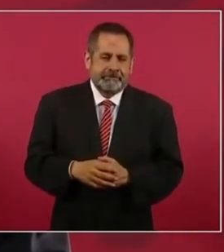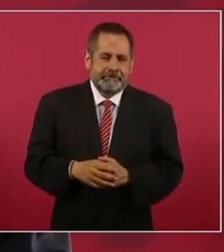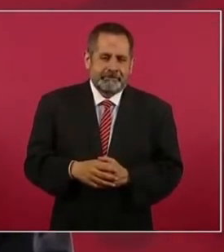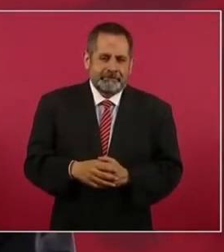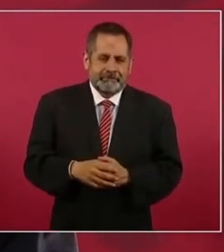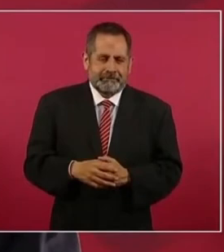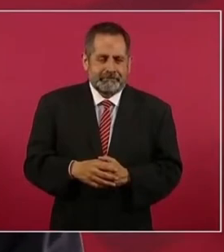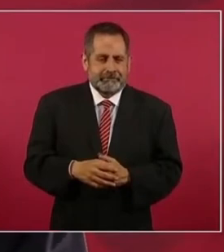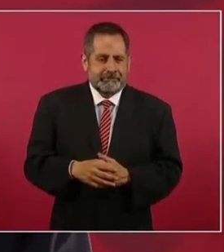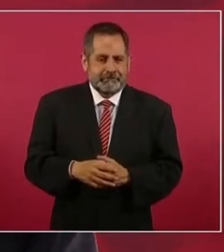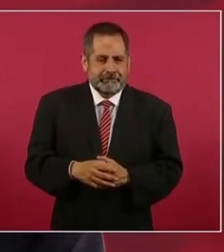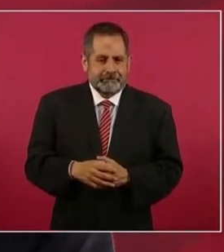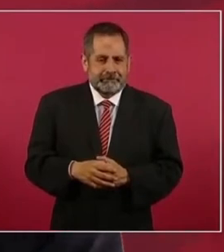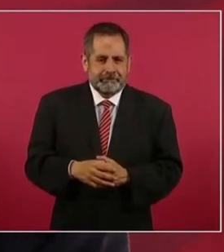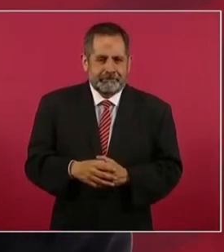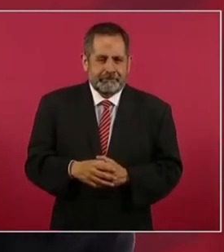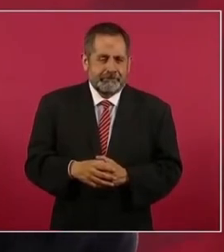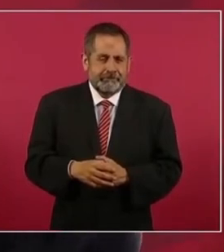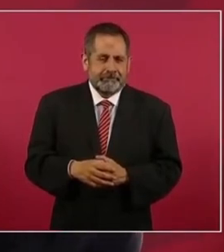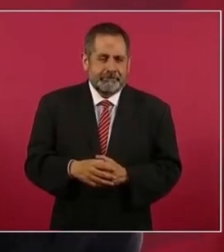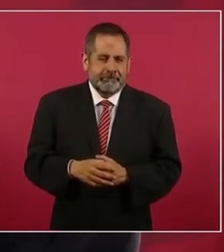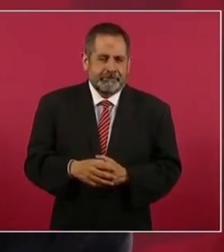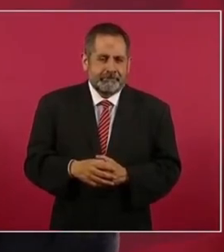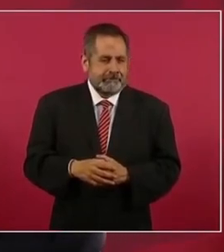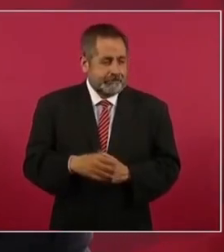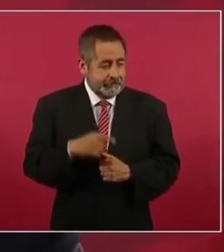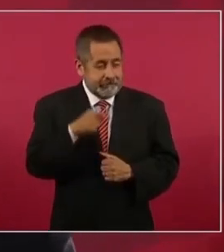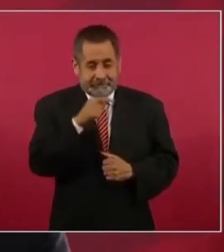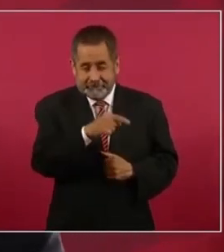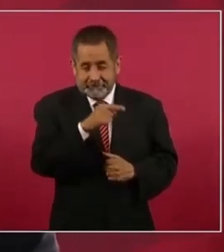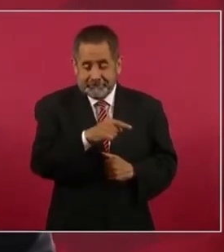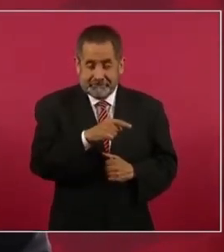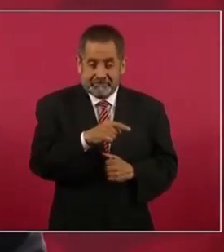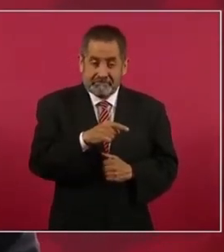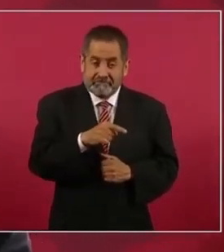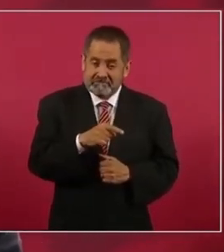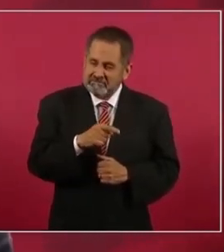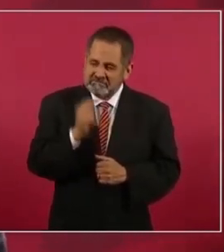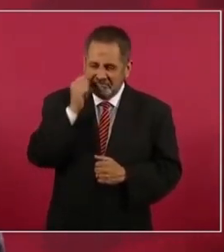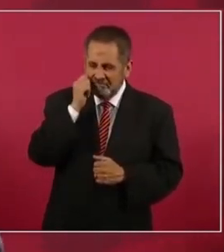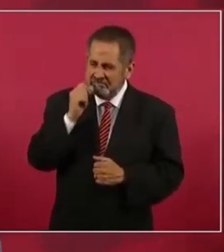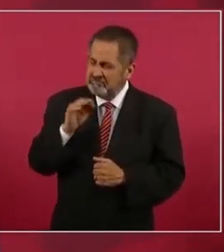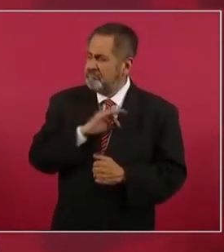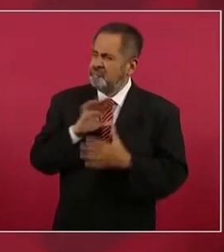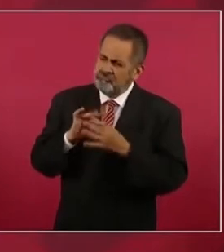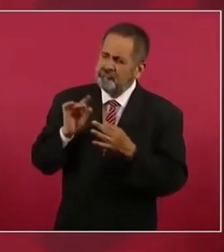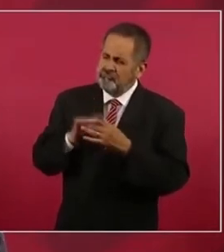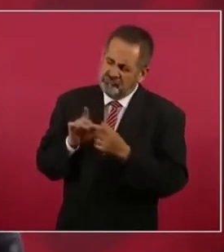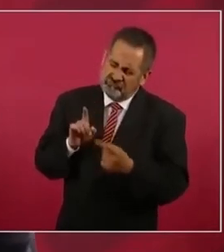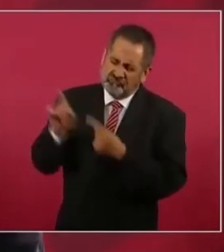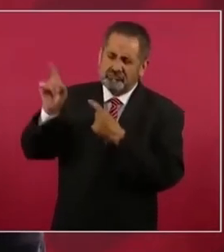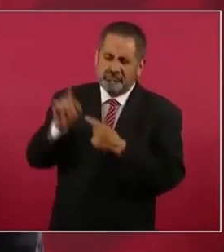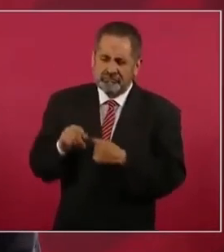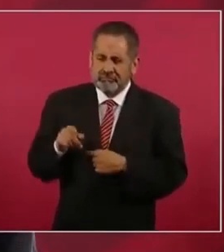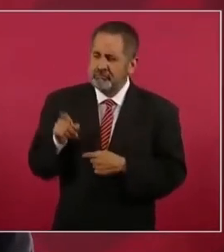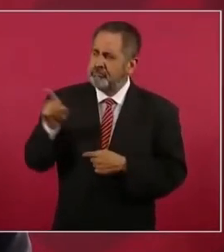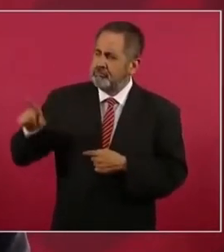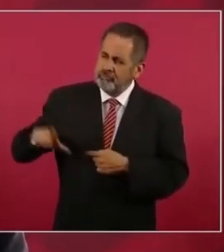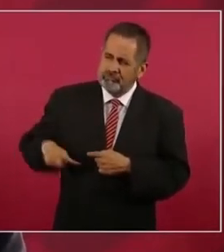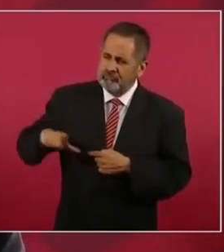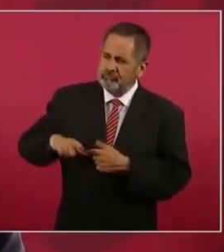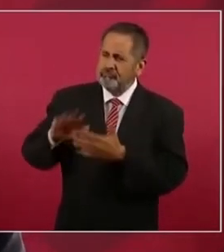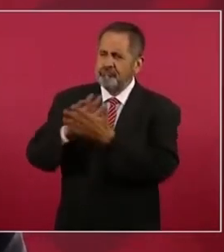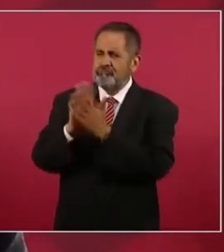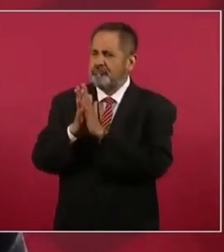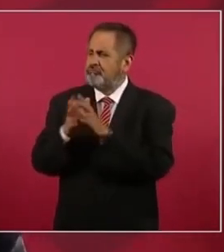Y se atreve a sostener de que el gobierno tiene